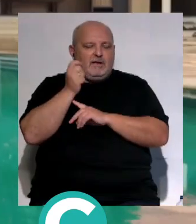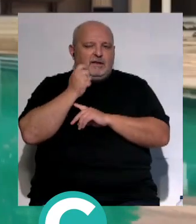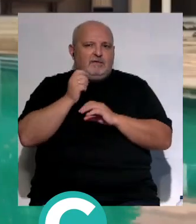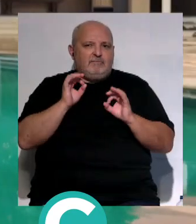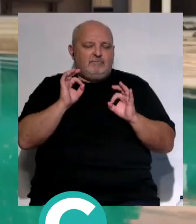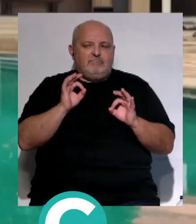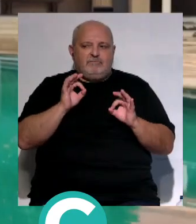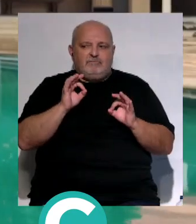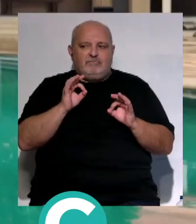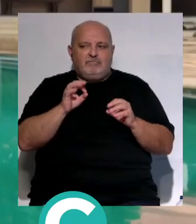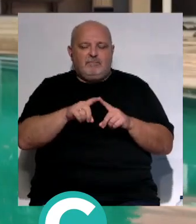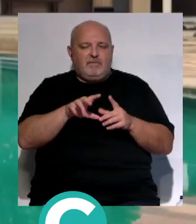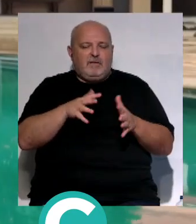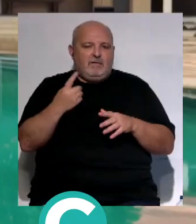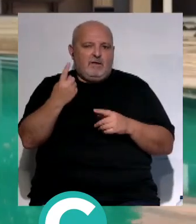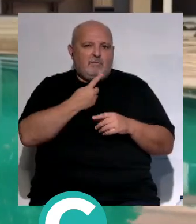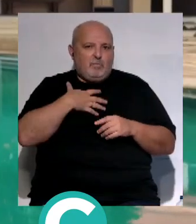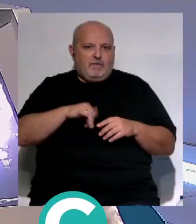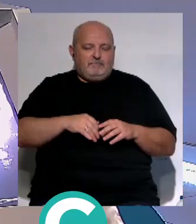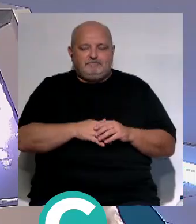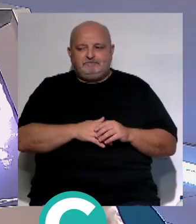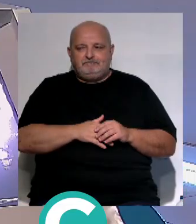que cada uno quiere.